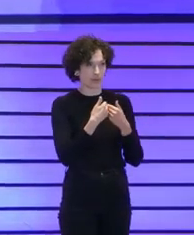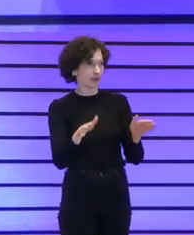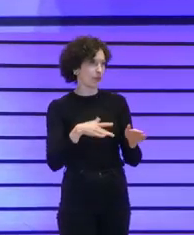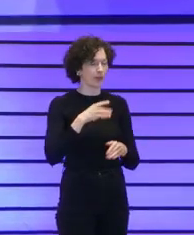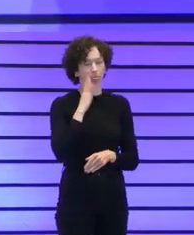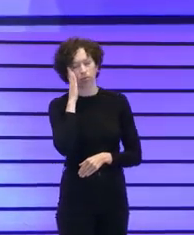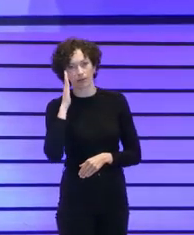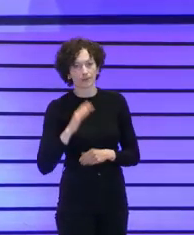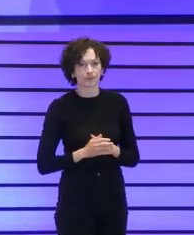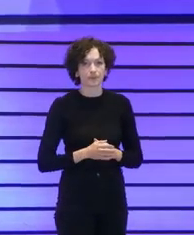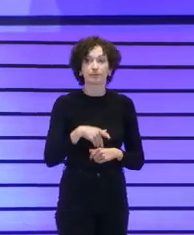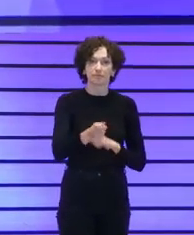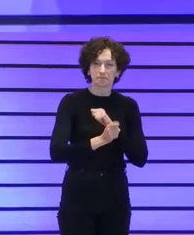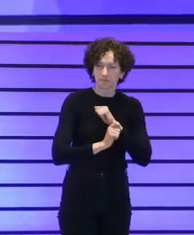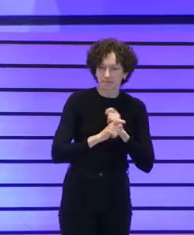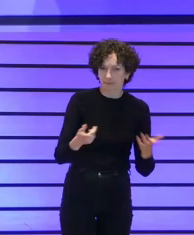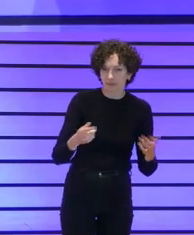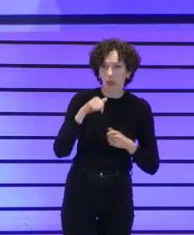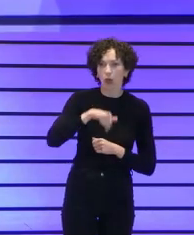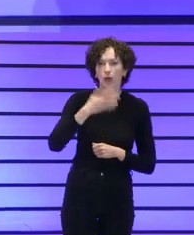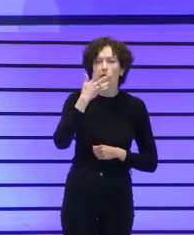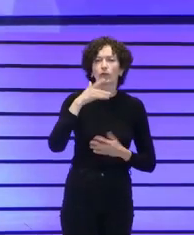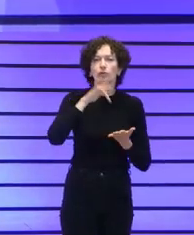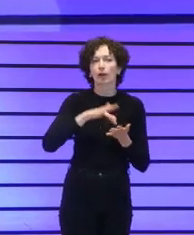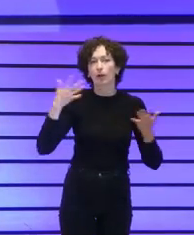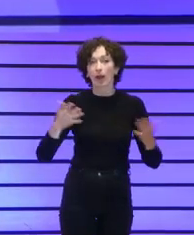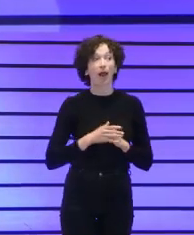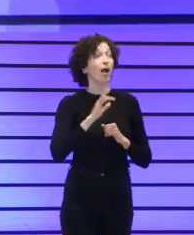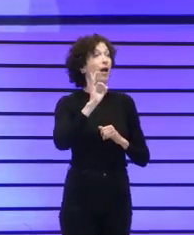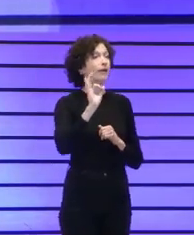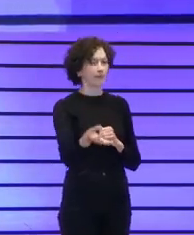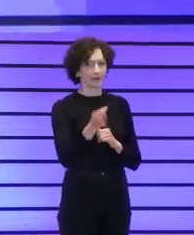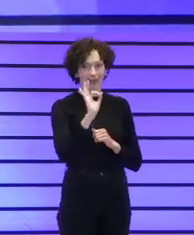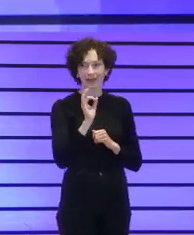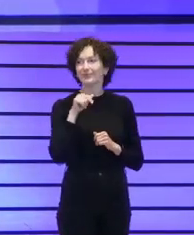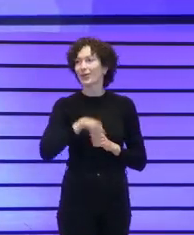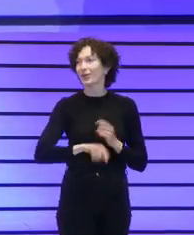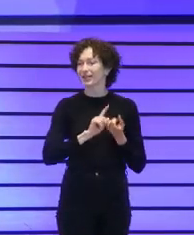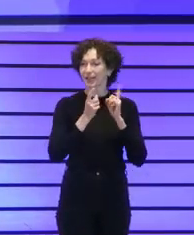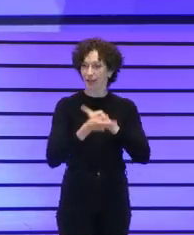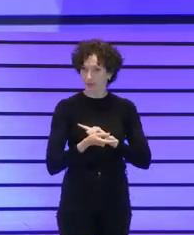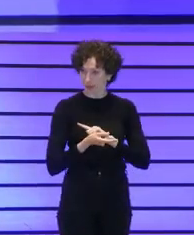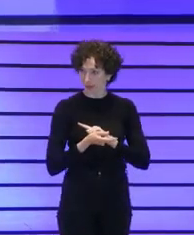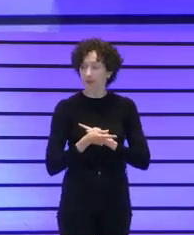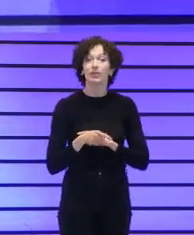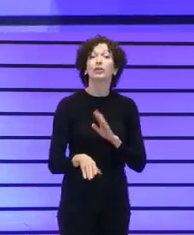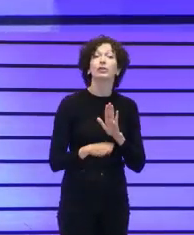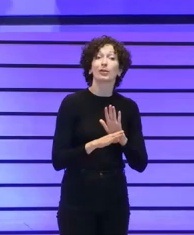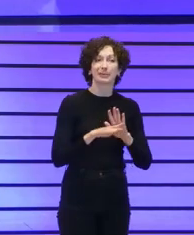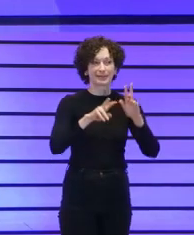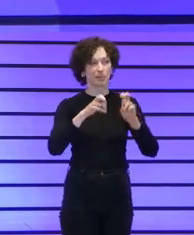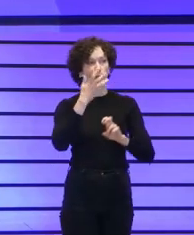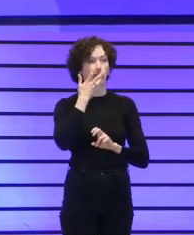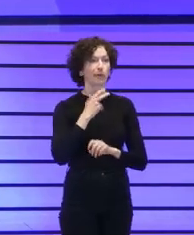sueño? Te doy una pista. ¿Qué color nos toca hoy? Ah, es cierto, hemos cambiado. Nos seguimos enredando con los colores